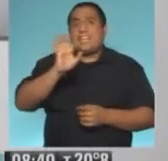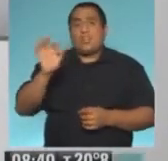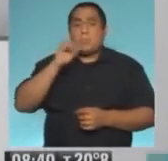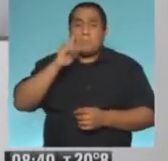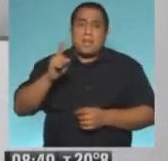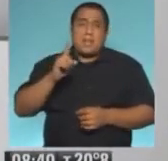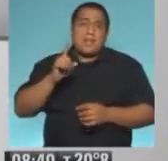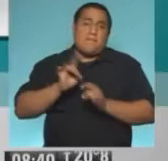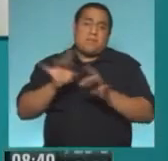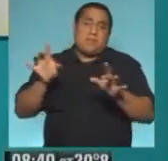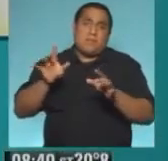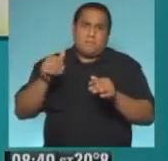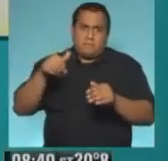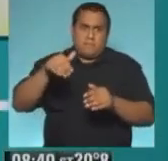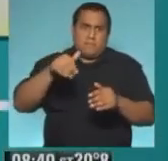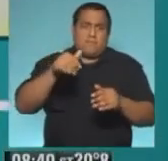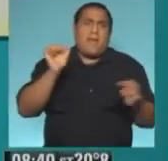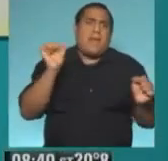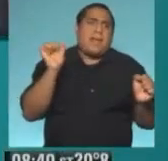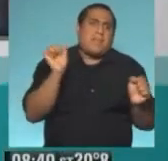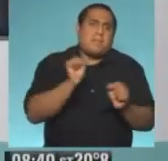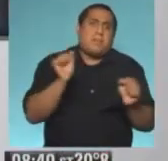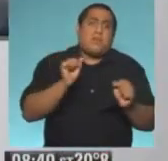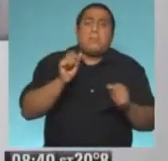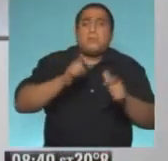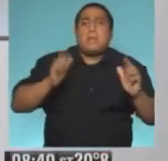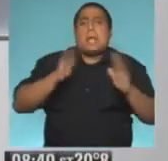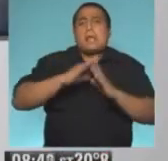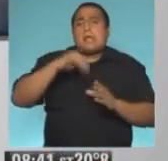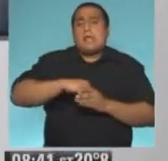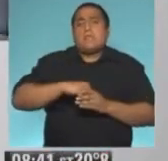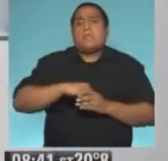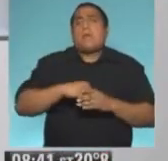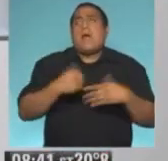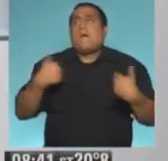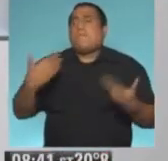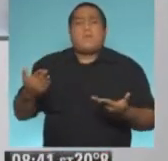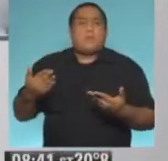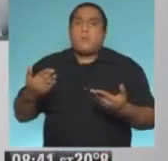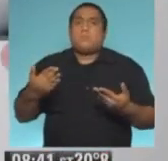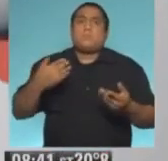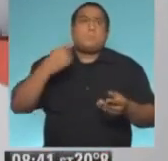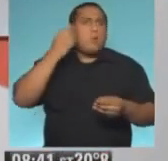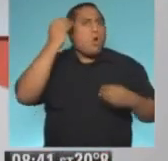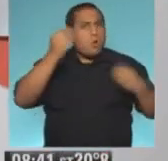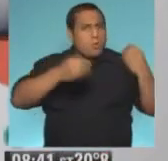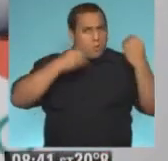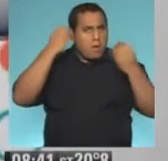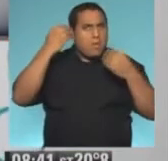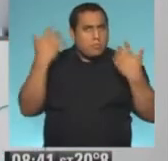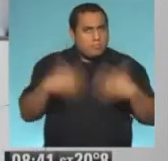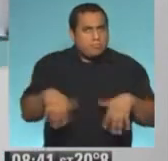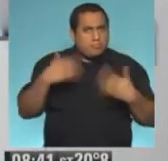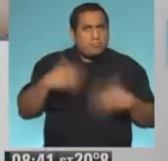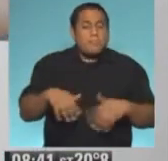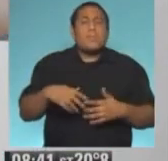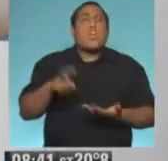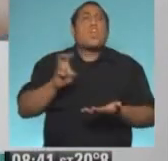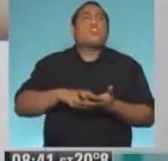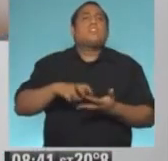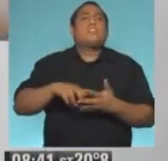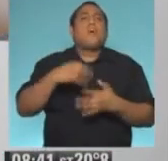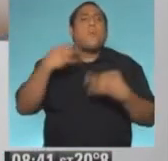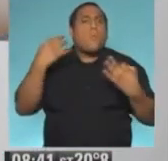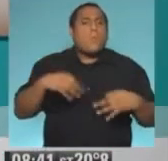al invierno, quiere decir que la gente se está aglomerando dentro de las casas, no afuera, entonces eso preocupa mucho. Pero digamos que la buena noticia